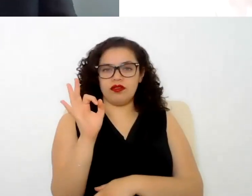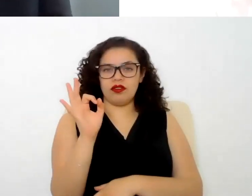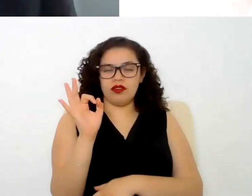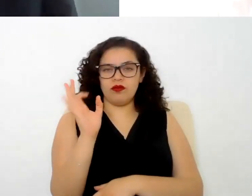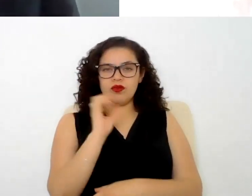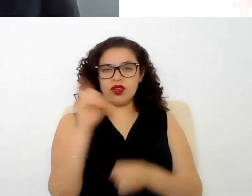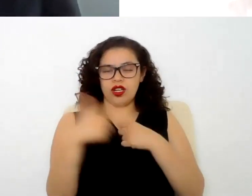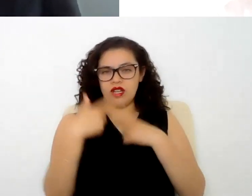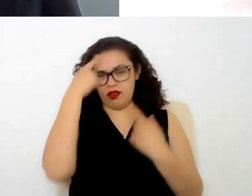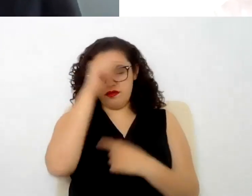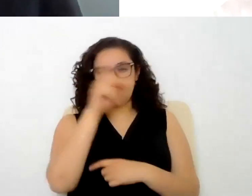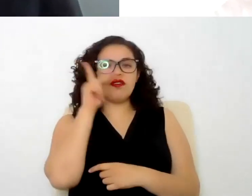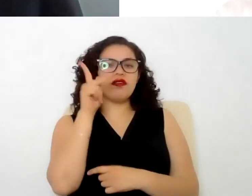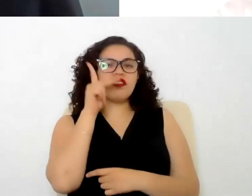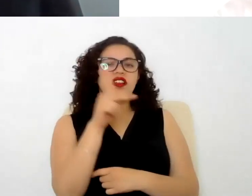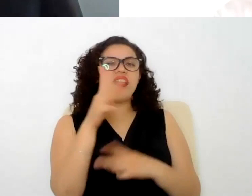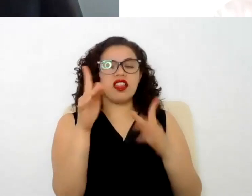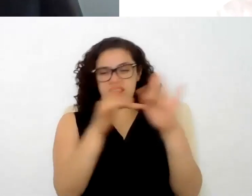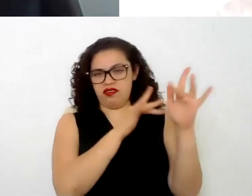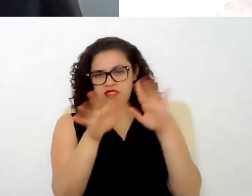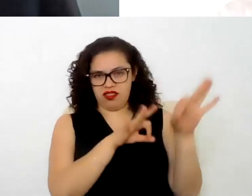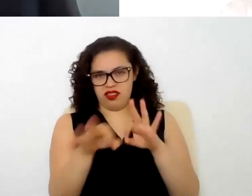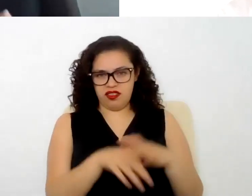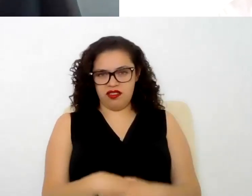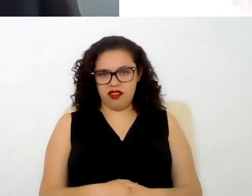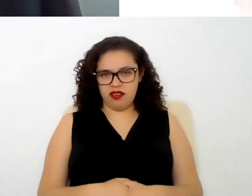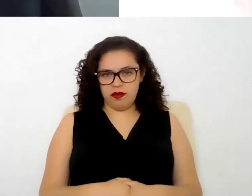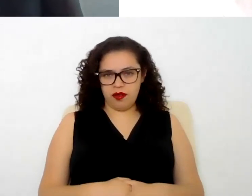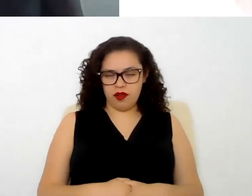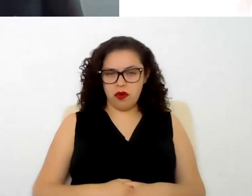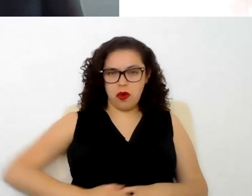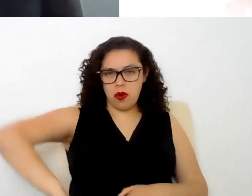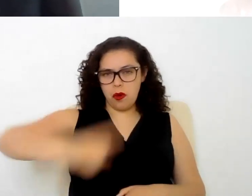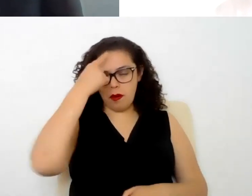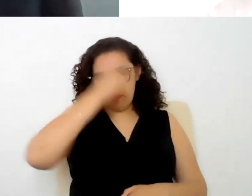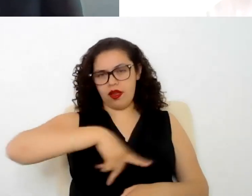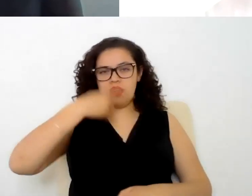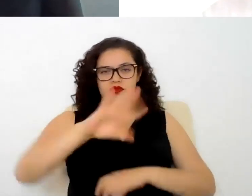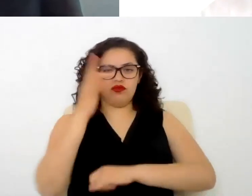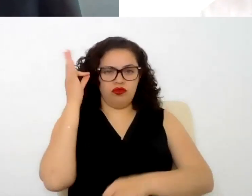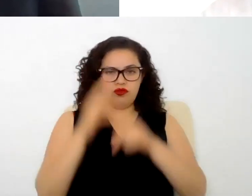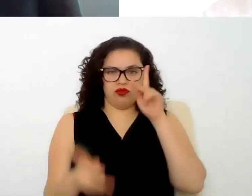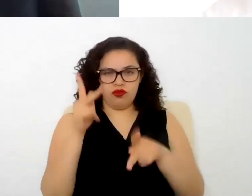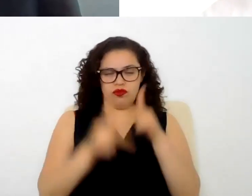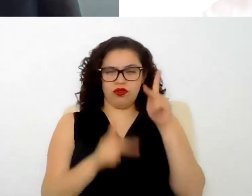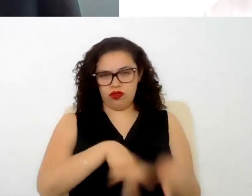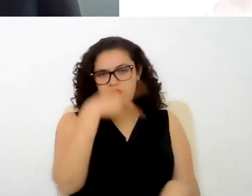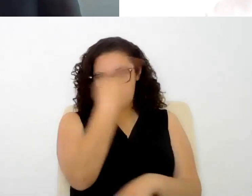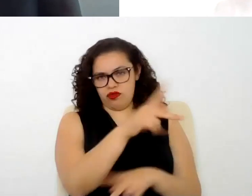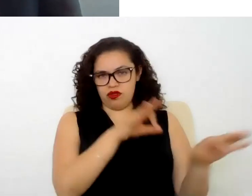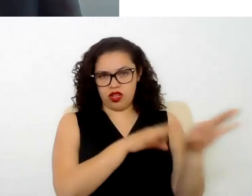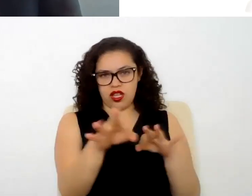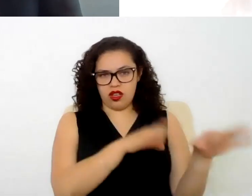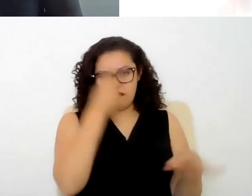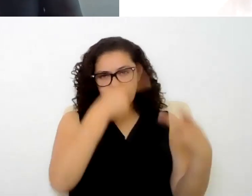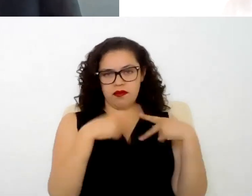de simulación de relación laboral con el cual se vean interrumpidas los derechos a los que tiene el